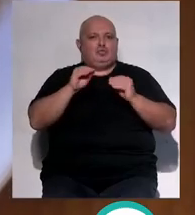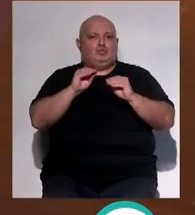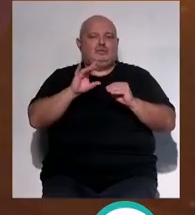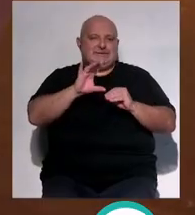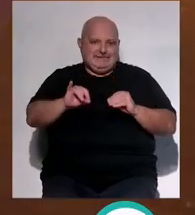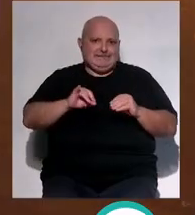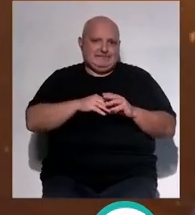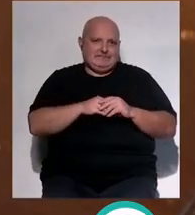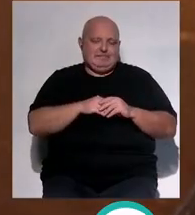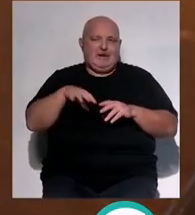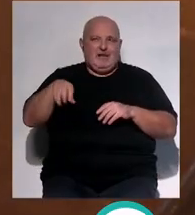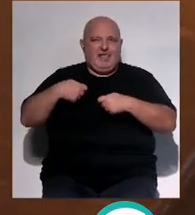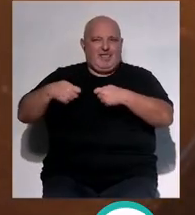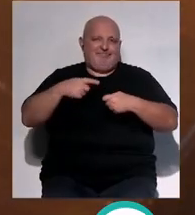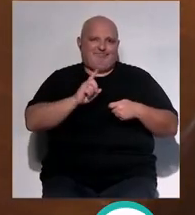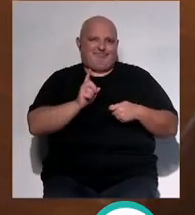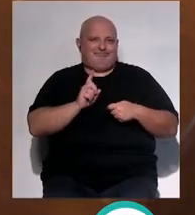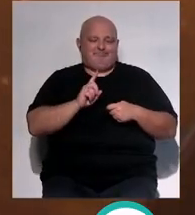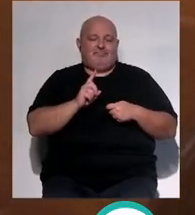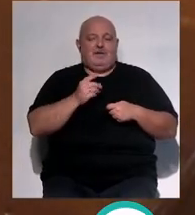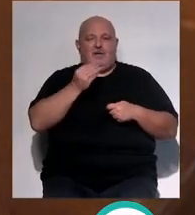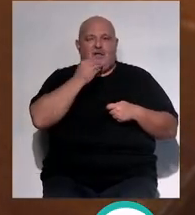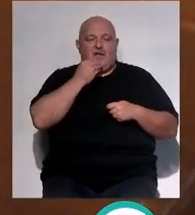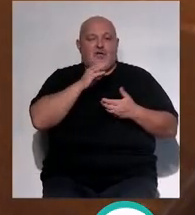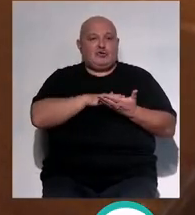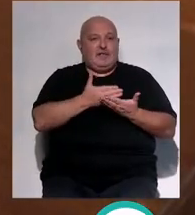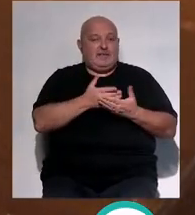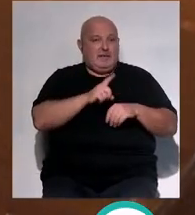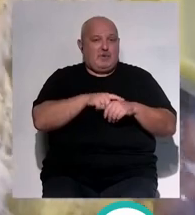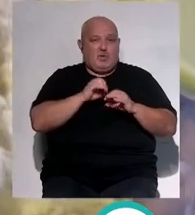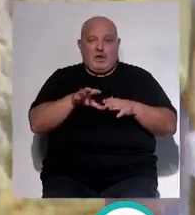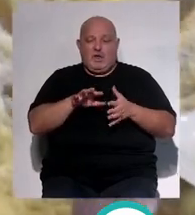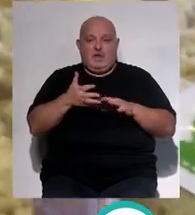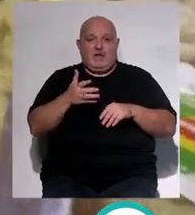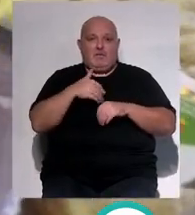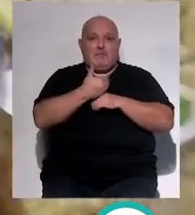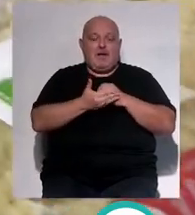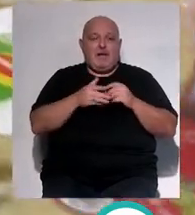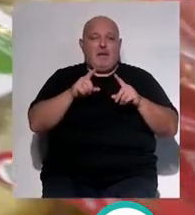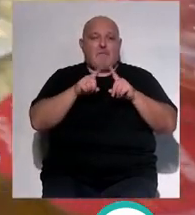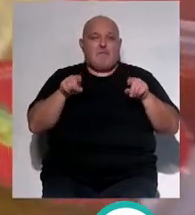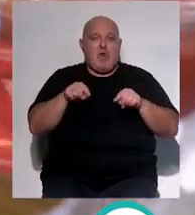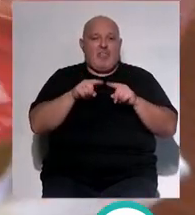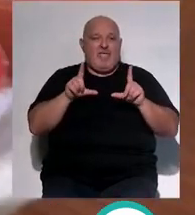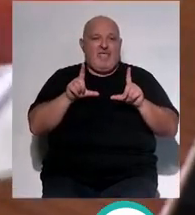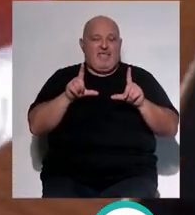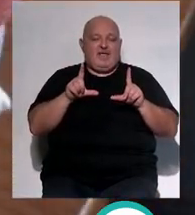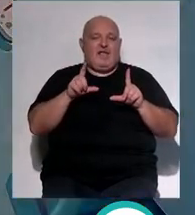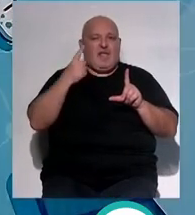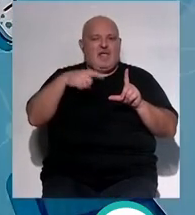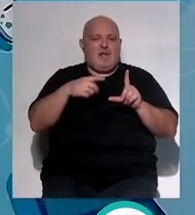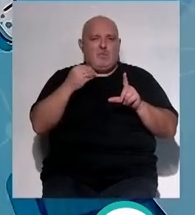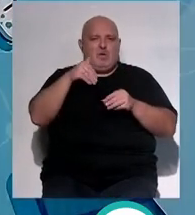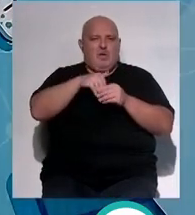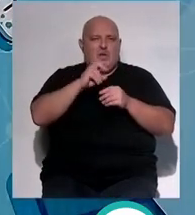muchísimo tiempo el mismo tiempo vas a tardar en comerte una tostada que además ahora hasta el pan de molde hasta el pan de molde suele traer